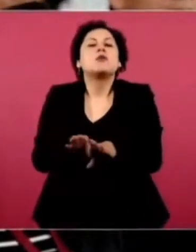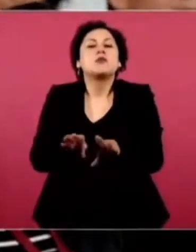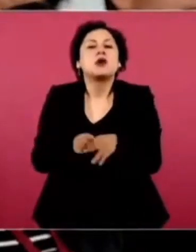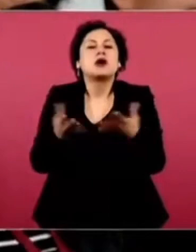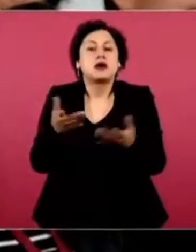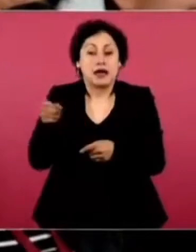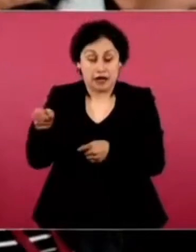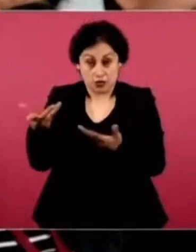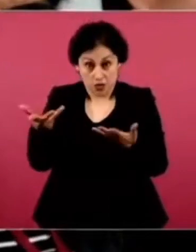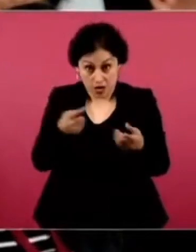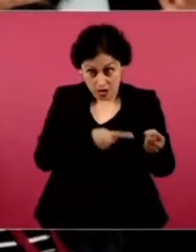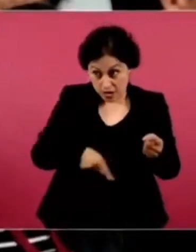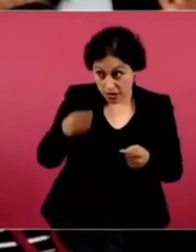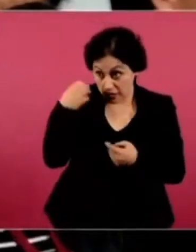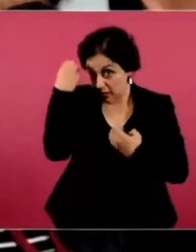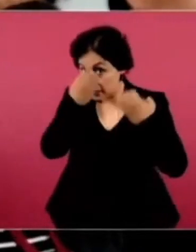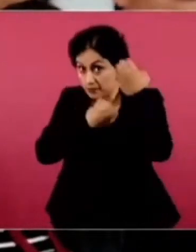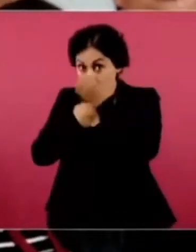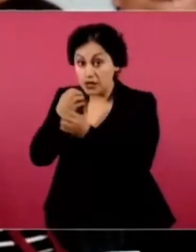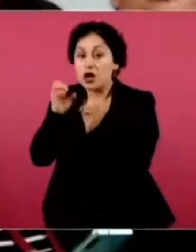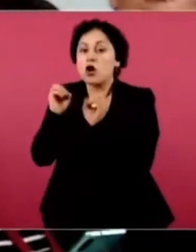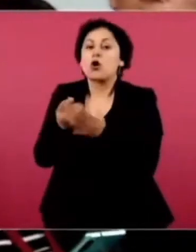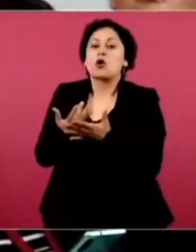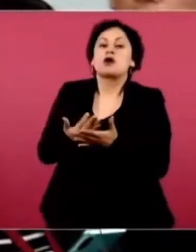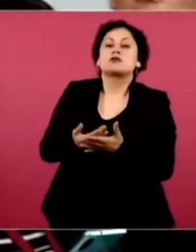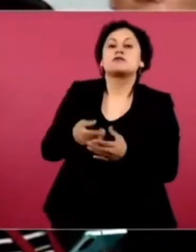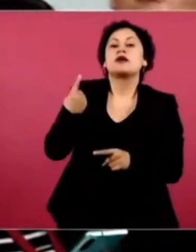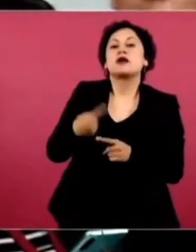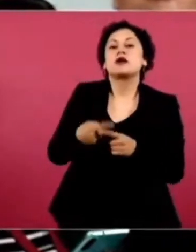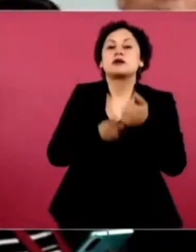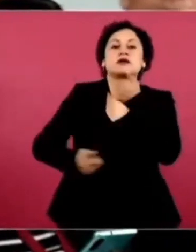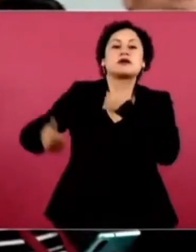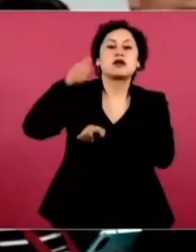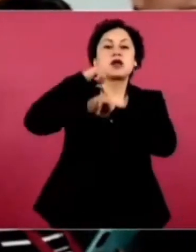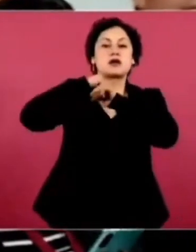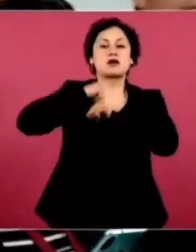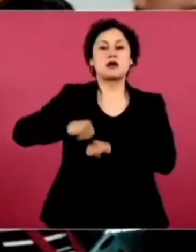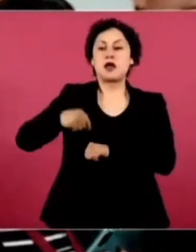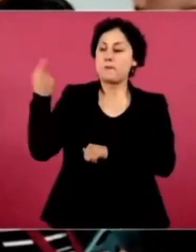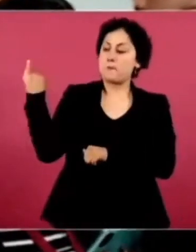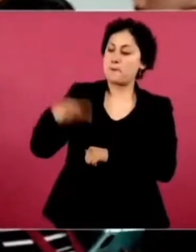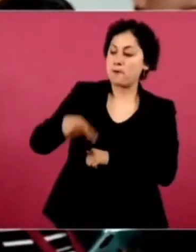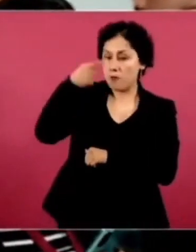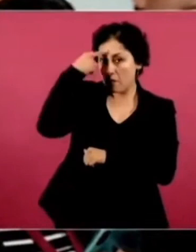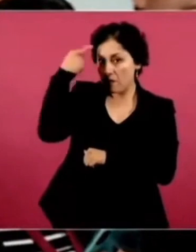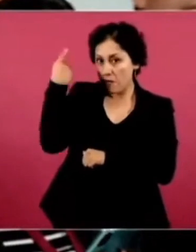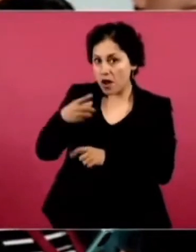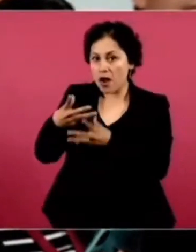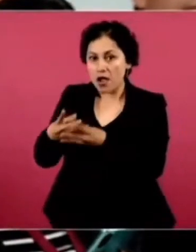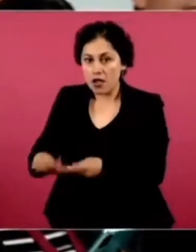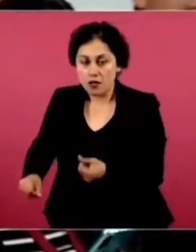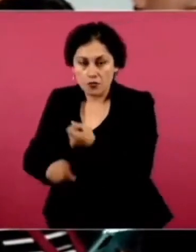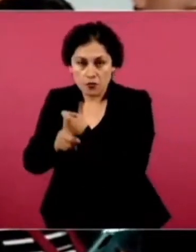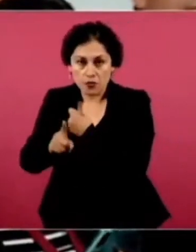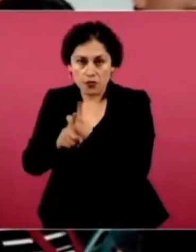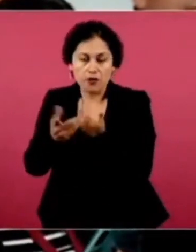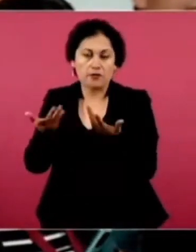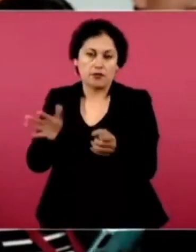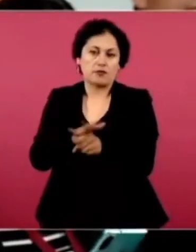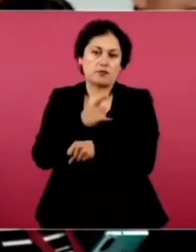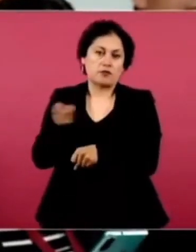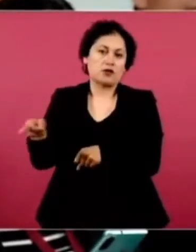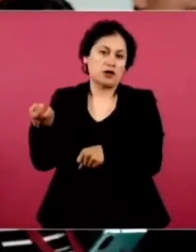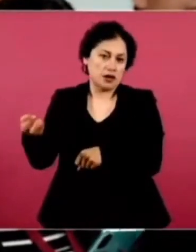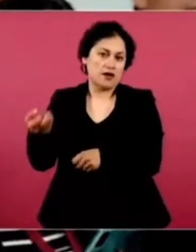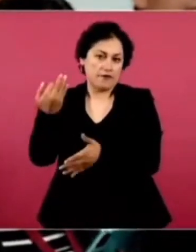entonces a proceder a que sea la autoridad o la instancia necesaria para que pueda resolver esta situación y que no haya ya ese tipo de